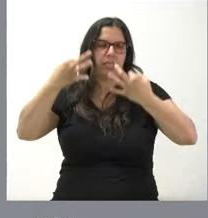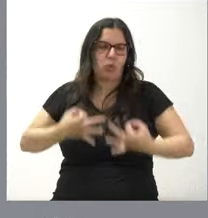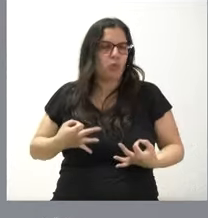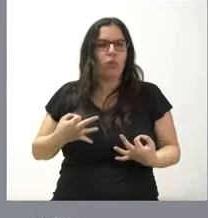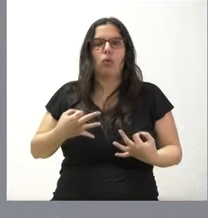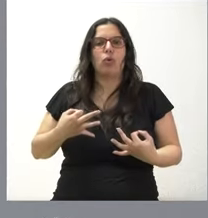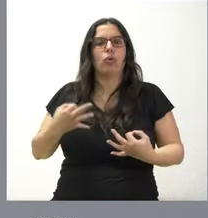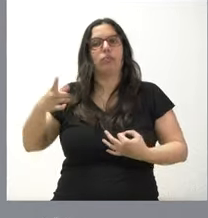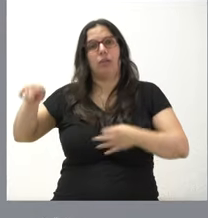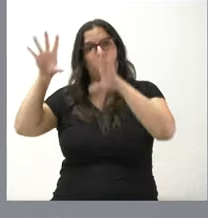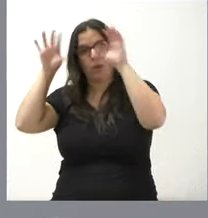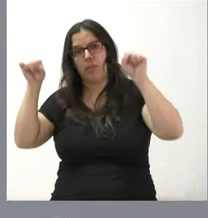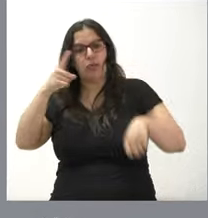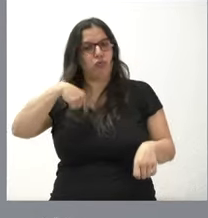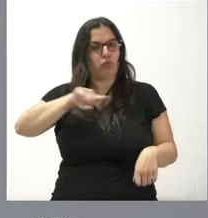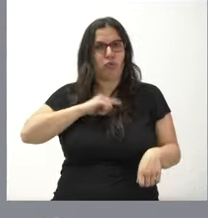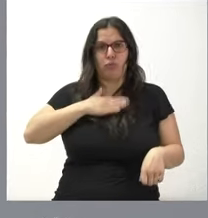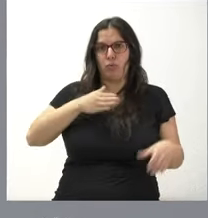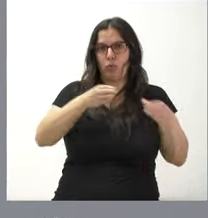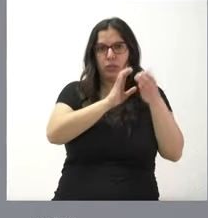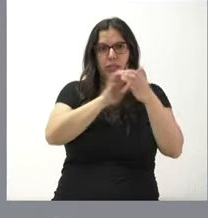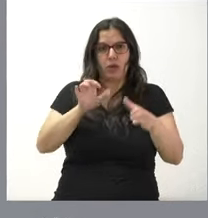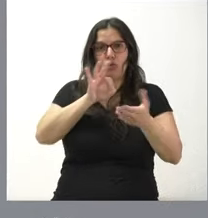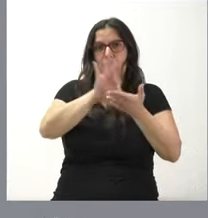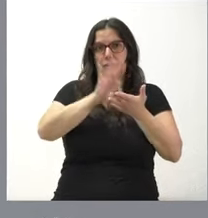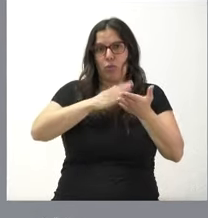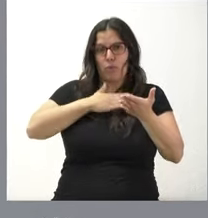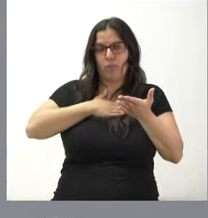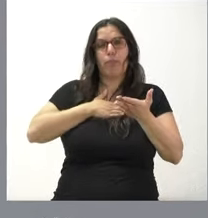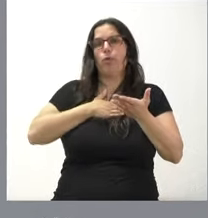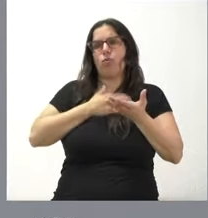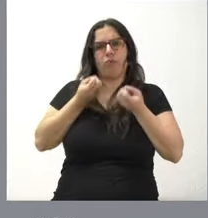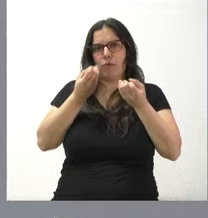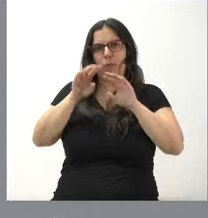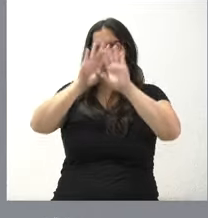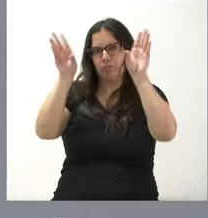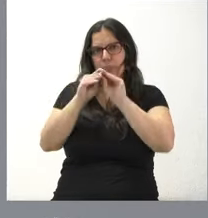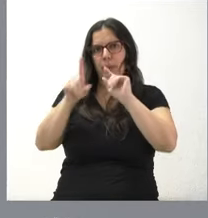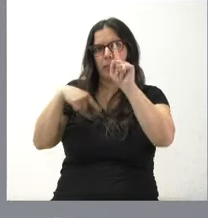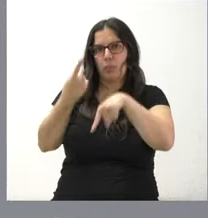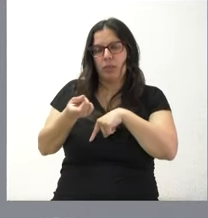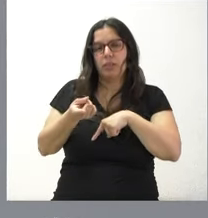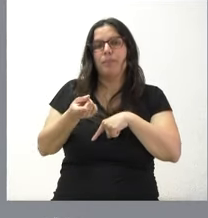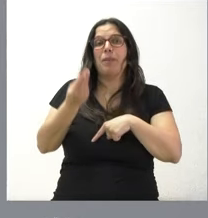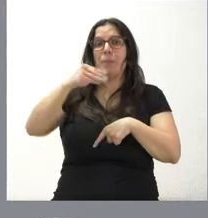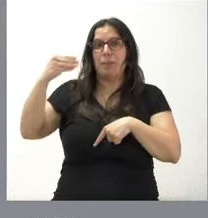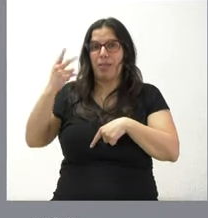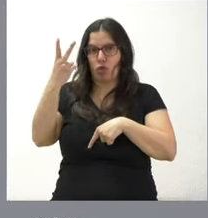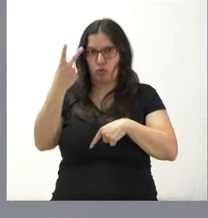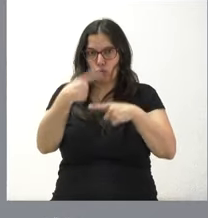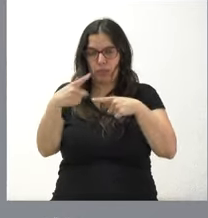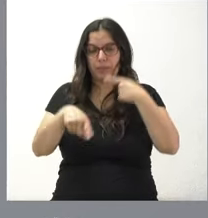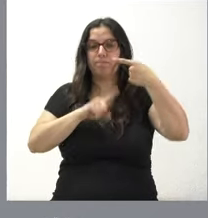tanto el SEPRONA como la propia Junta de Castilla y León y los servicios veterinarios, pues informaremos de su resultado. Dos mensajes adicionales. En primer lugar,